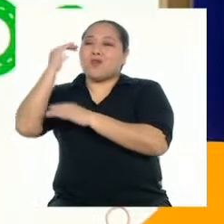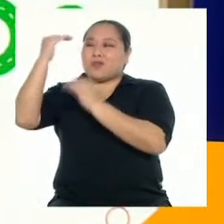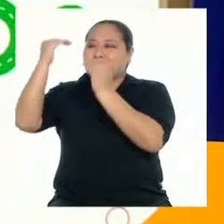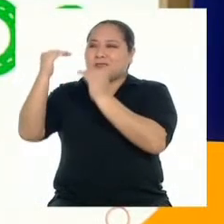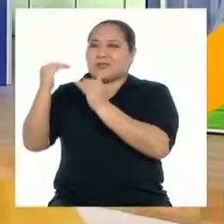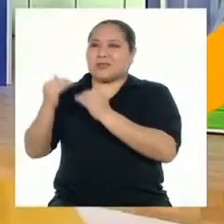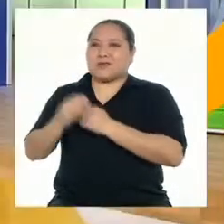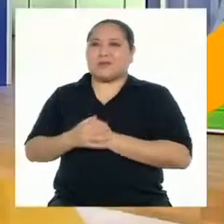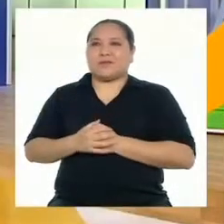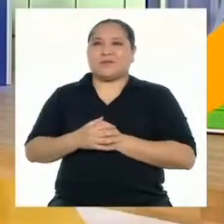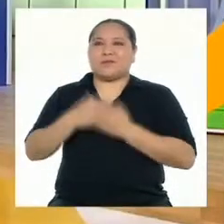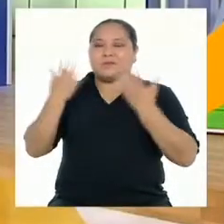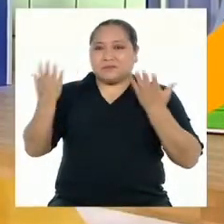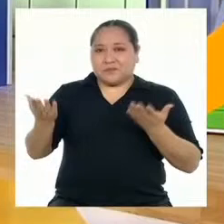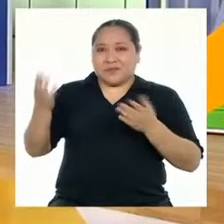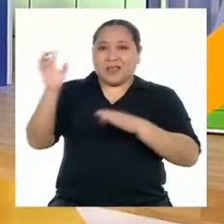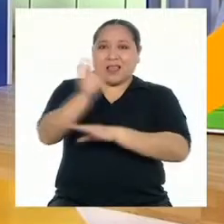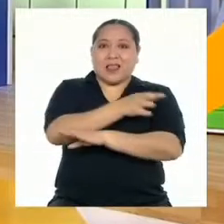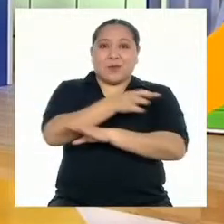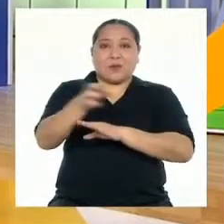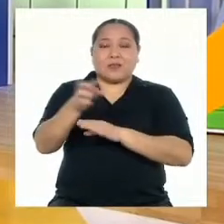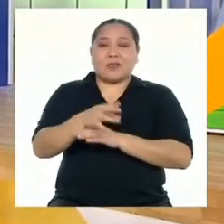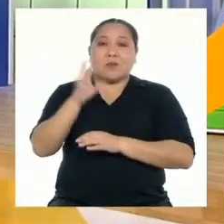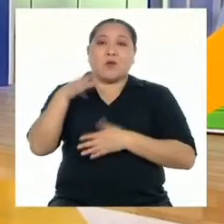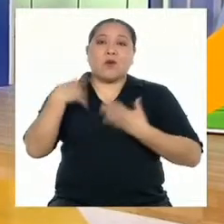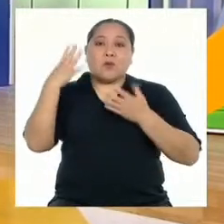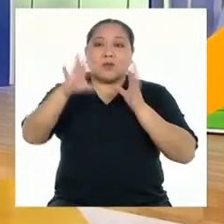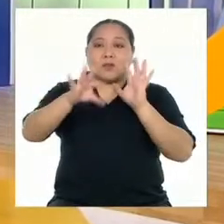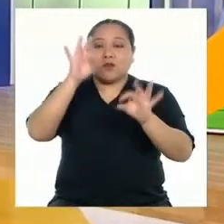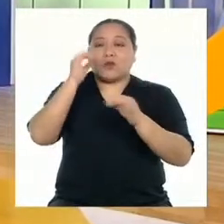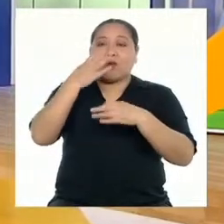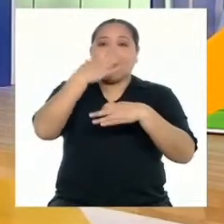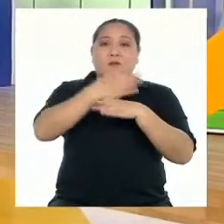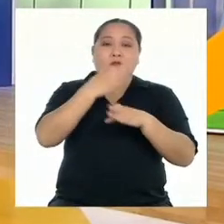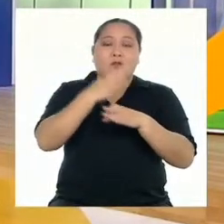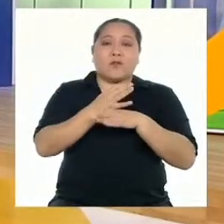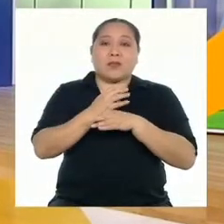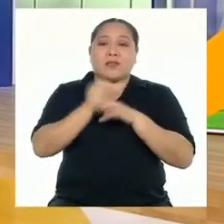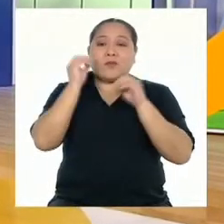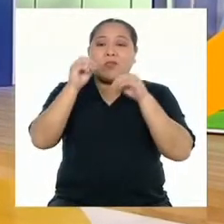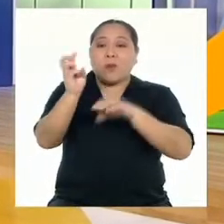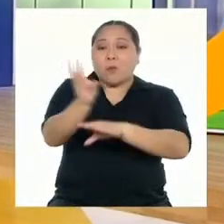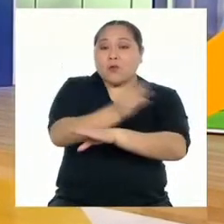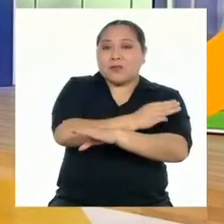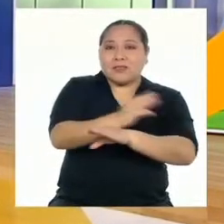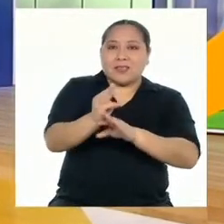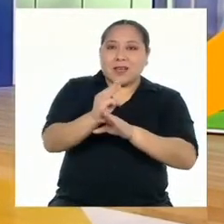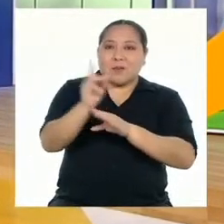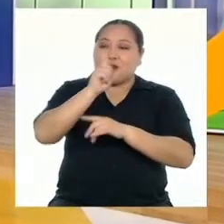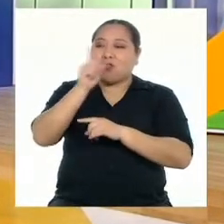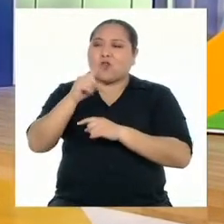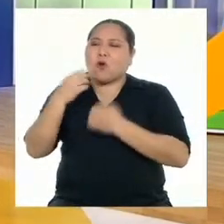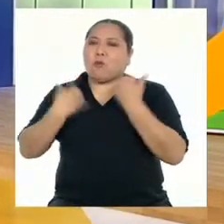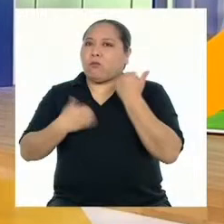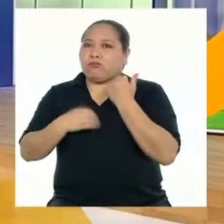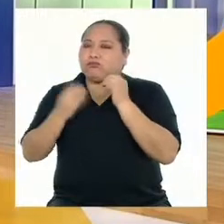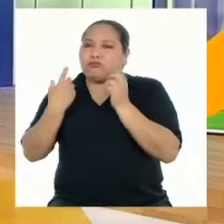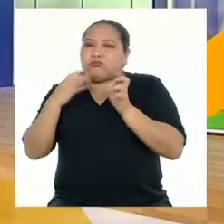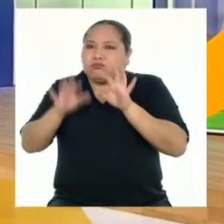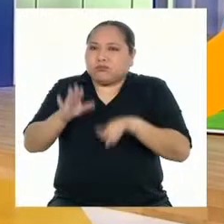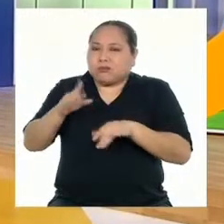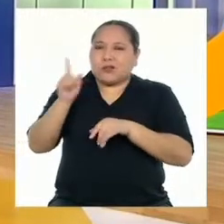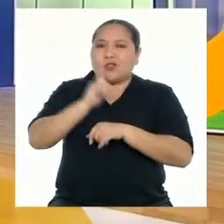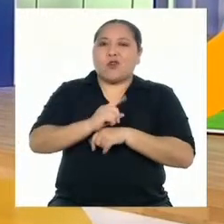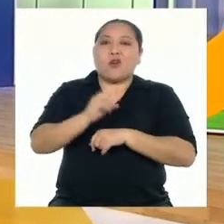Entonces, en la poesía podemos descubrir una forma de hacer música sin más instrumento que la palabra. La poesía